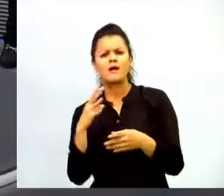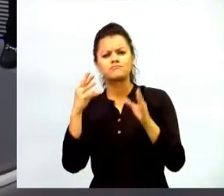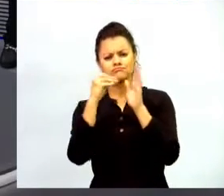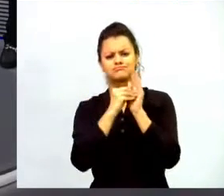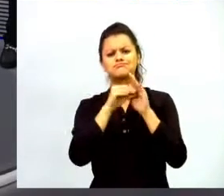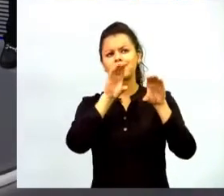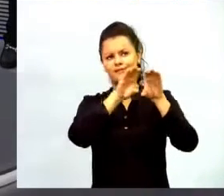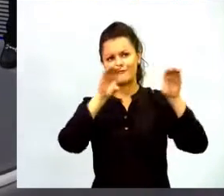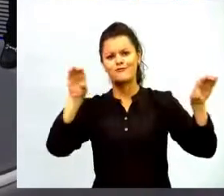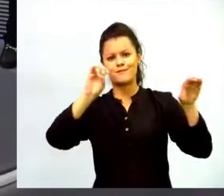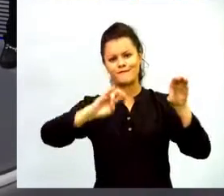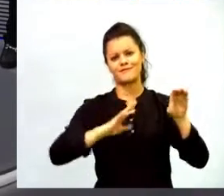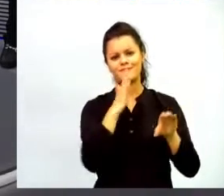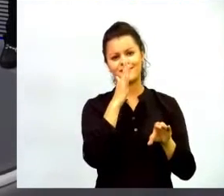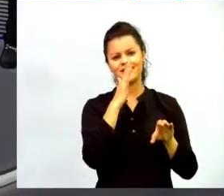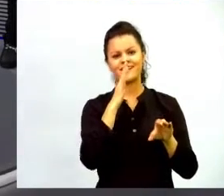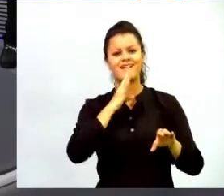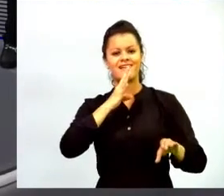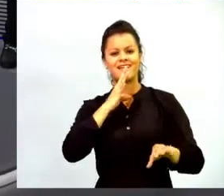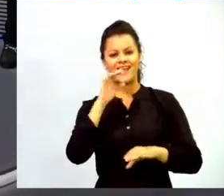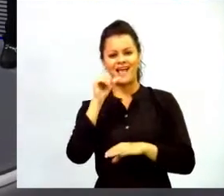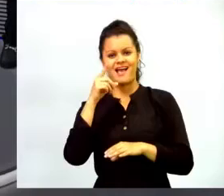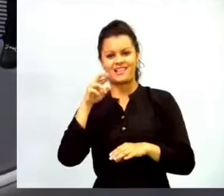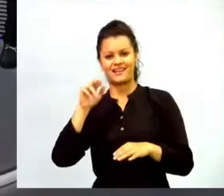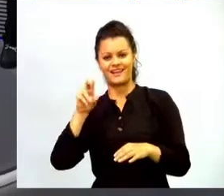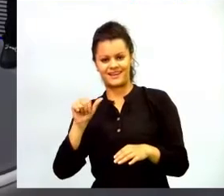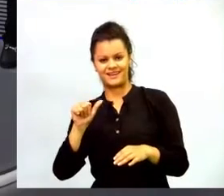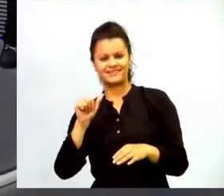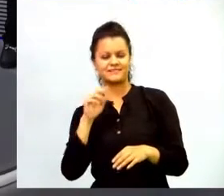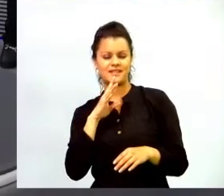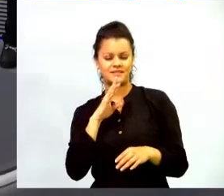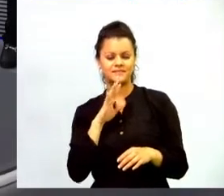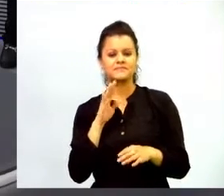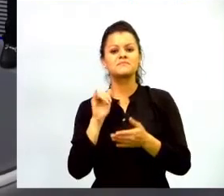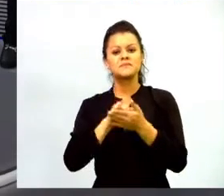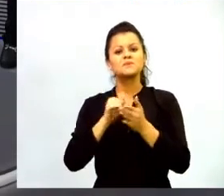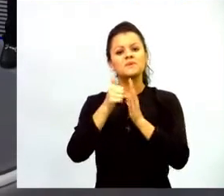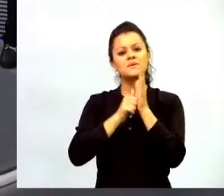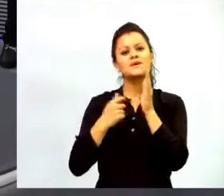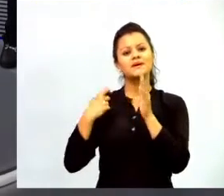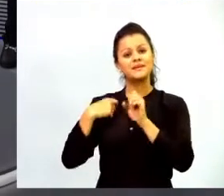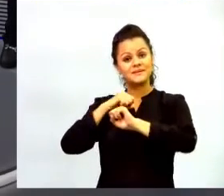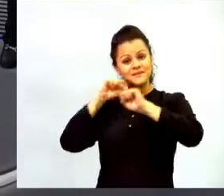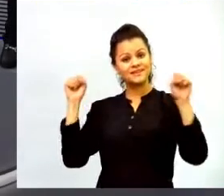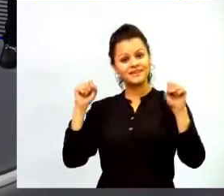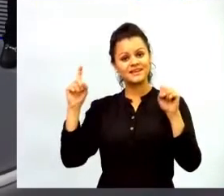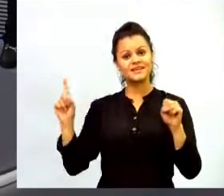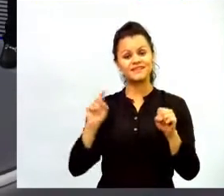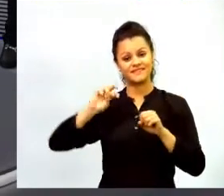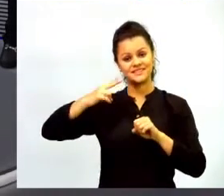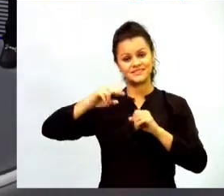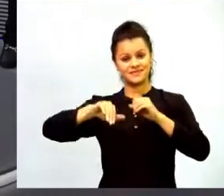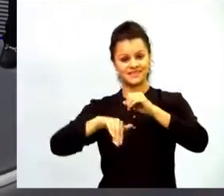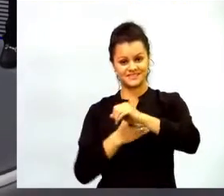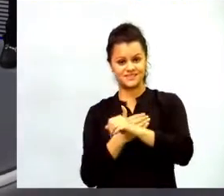Adriana Correa programas como los que el viceministro Rosso esta mañana nos resaltaba donde hemos formado a través de computadores